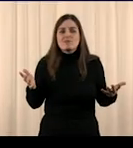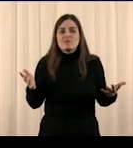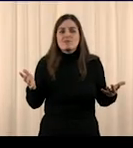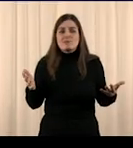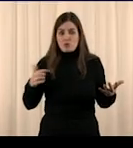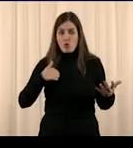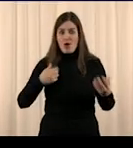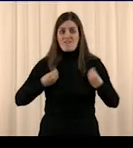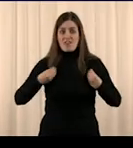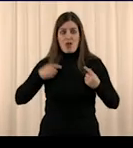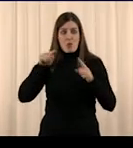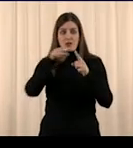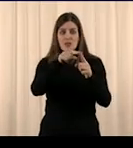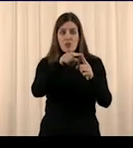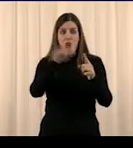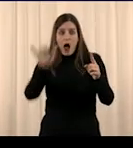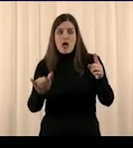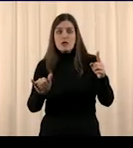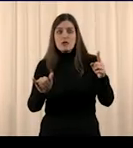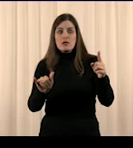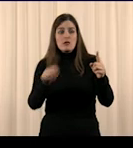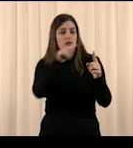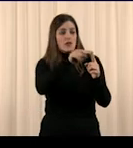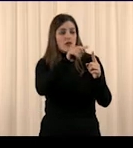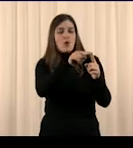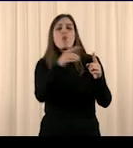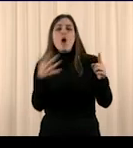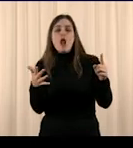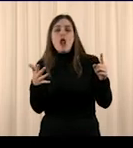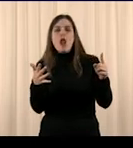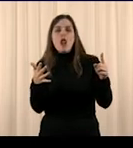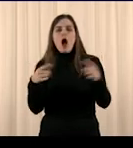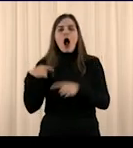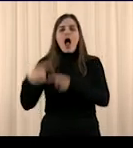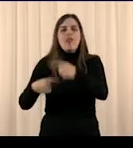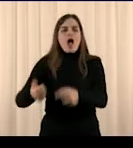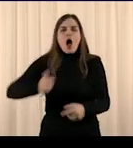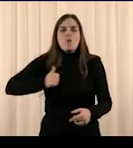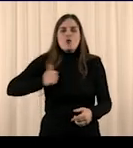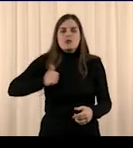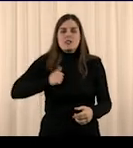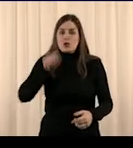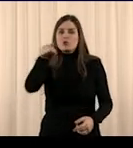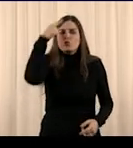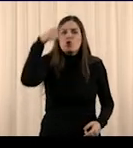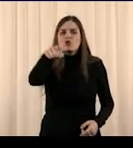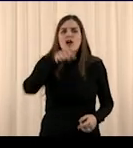misión. Y la misión es aprovechar cada día. Eso lo sabes.